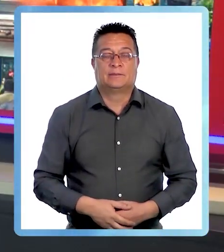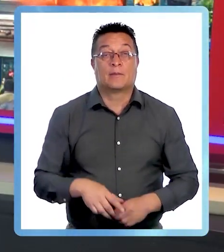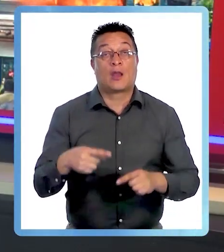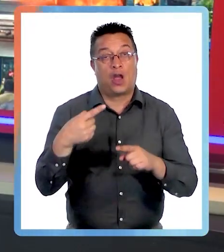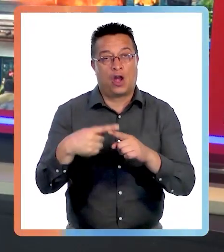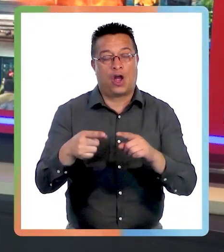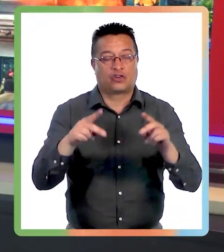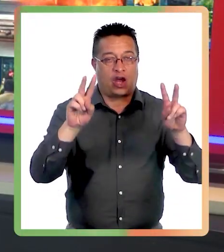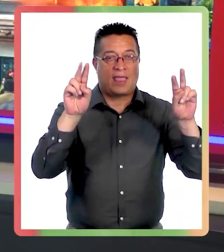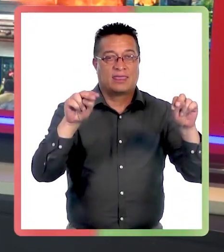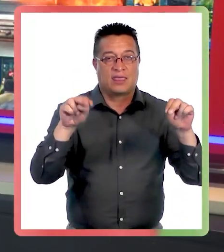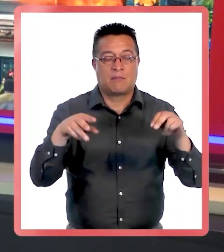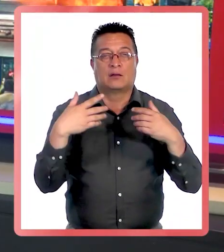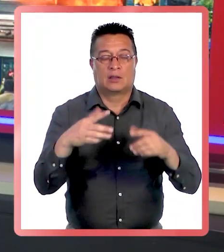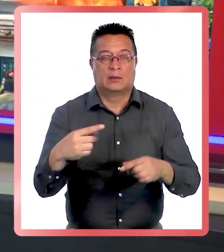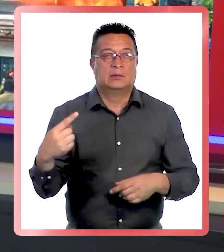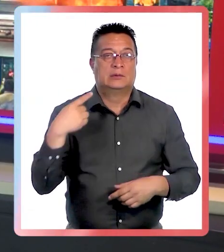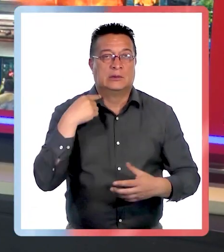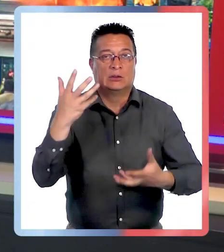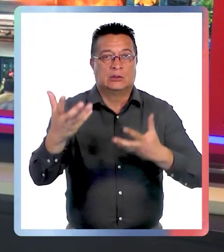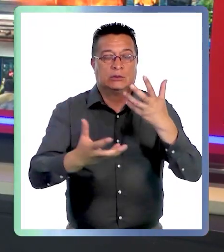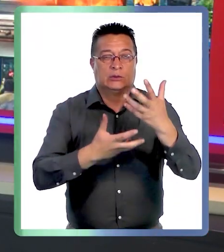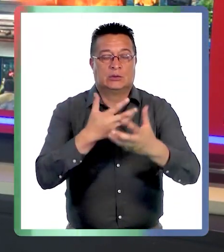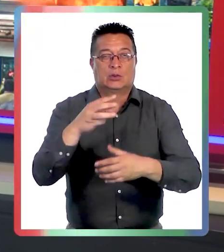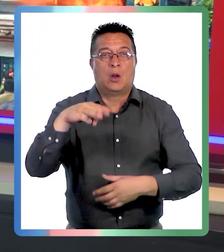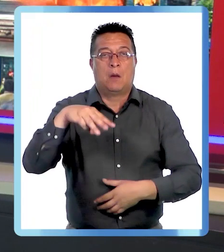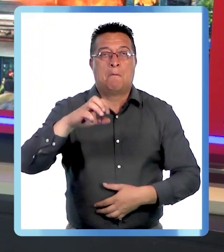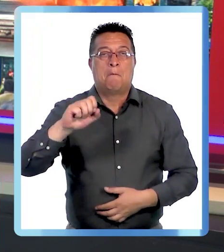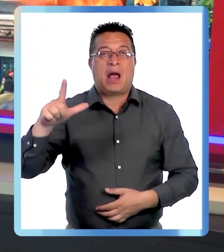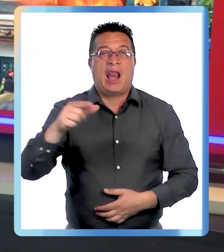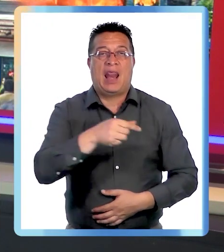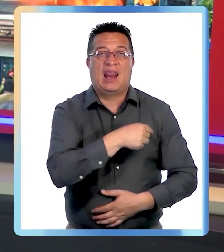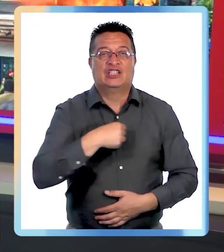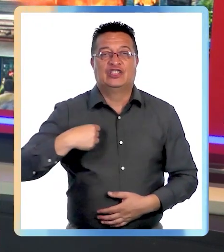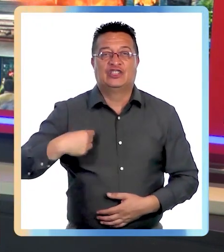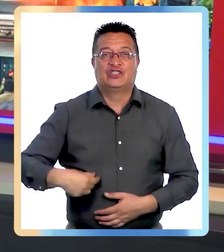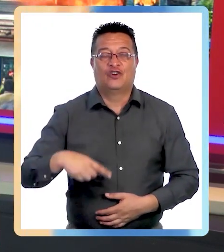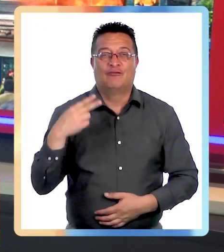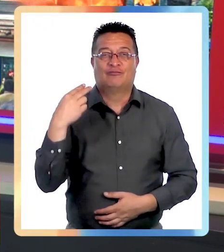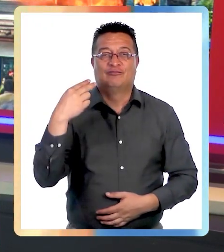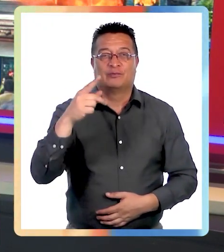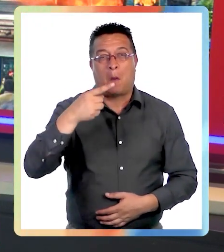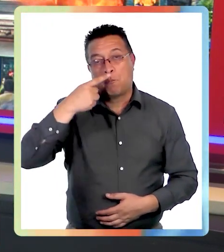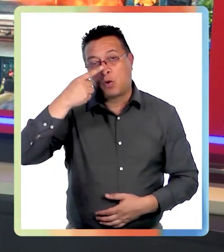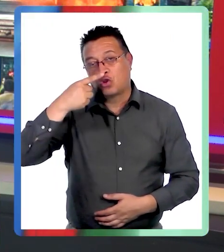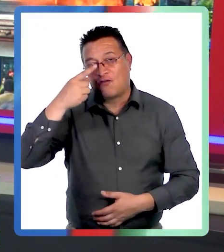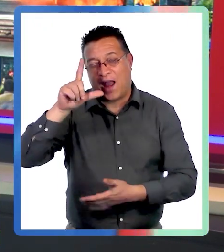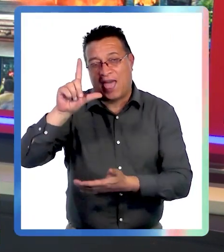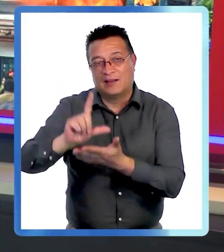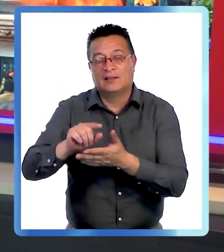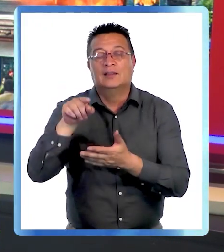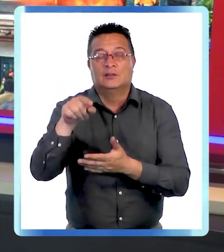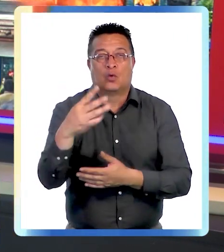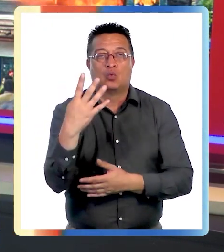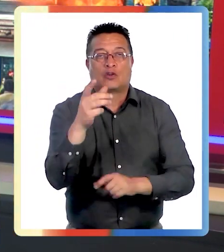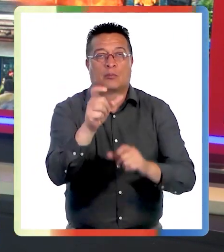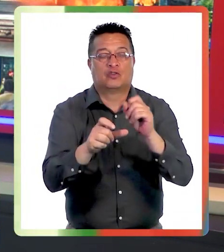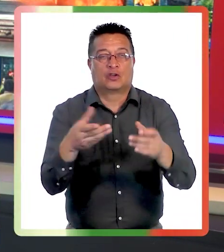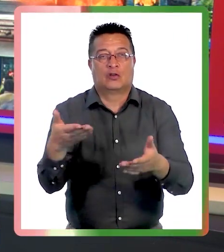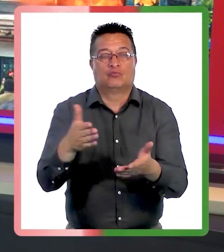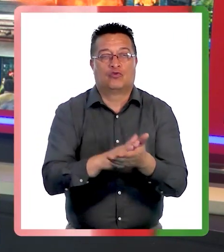Vamos a otros temas. Tras un fatal incendio de un mall chino en Puerto Varas, la Fiscalía confirmó cuatro personas